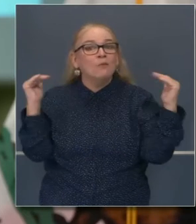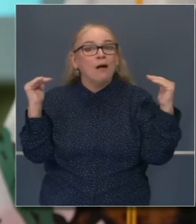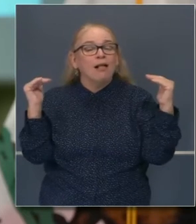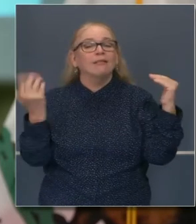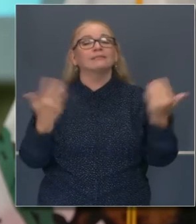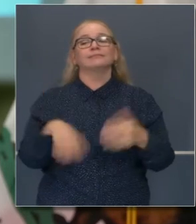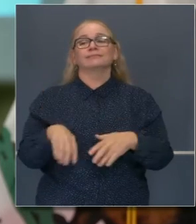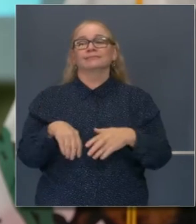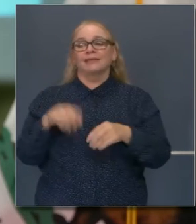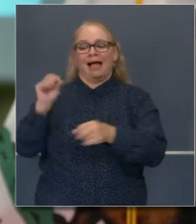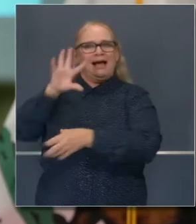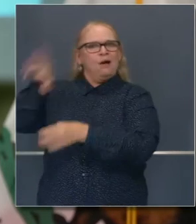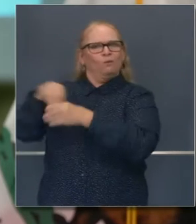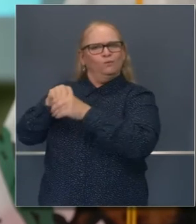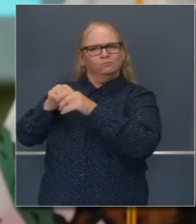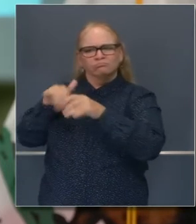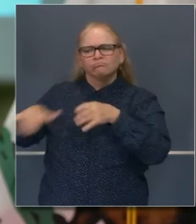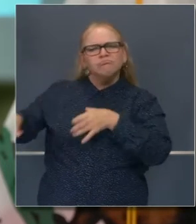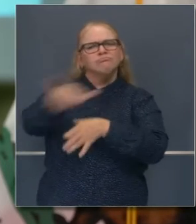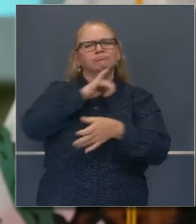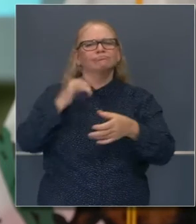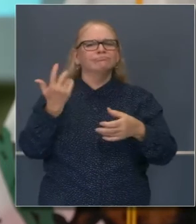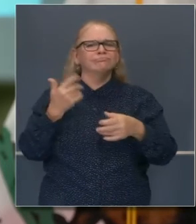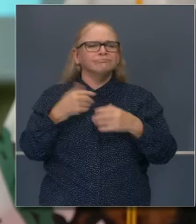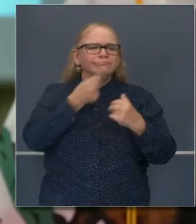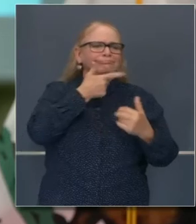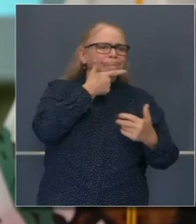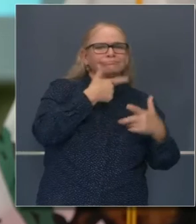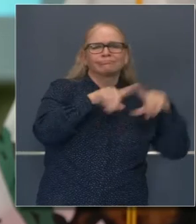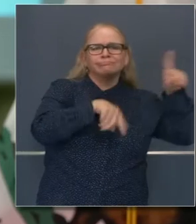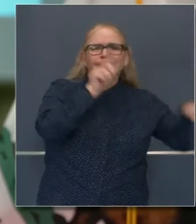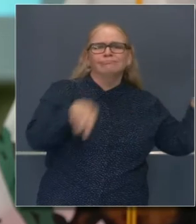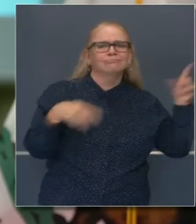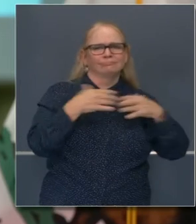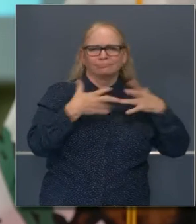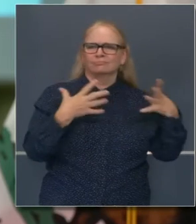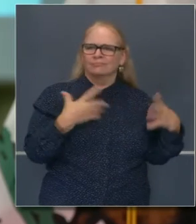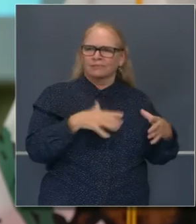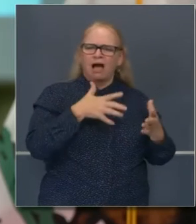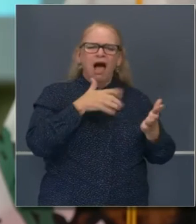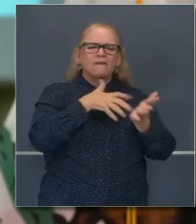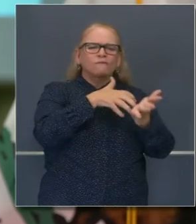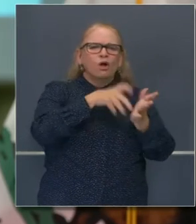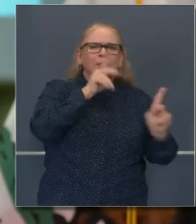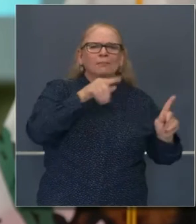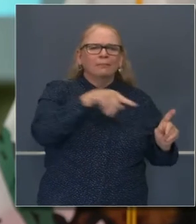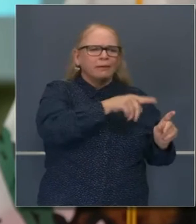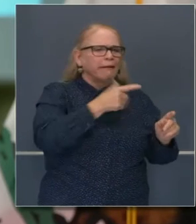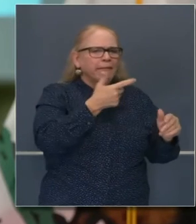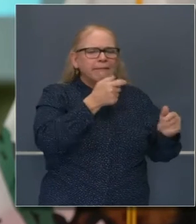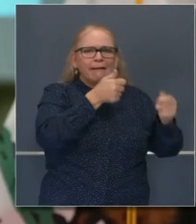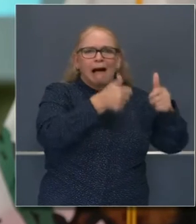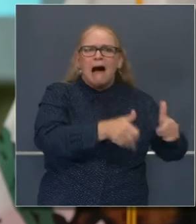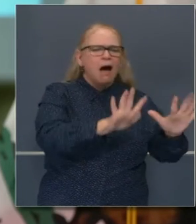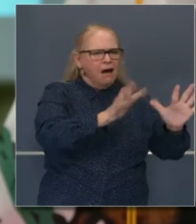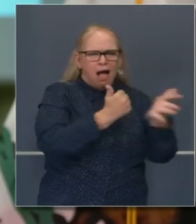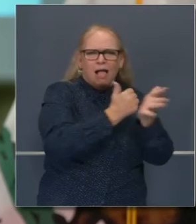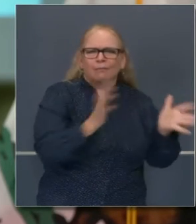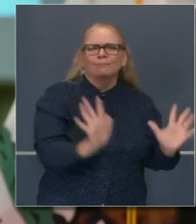e inclusión de todos, protegiendo a los que son menos en California, junto con